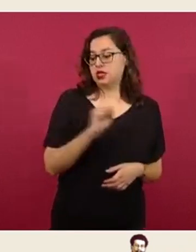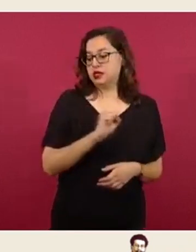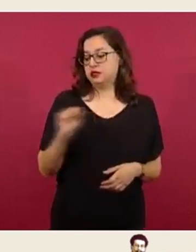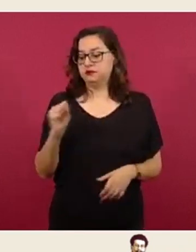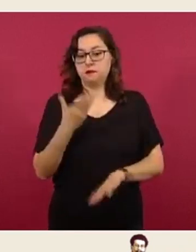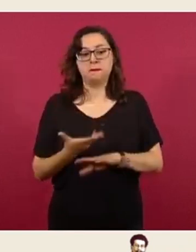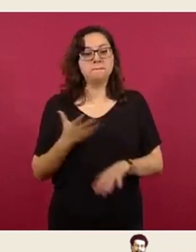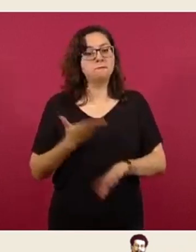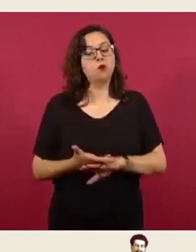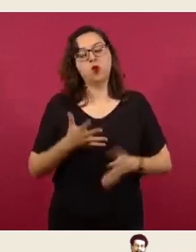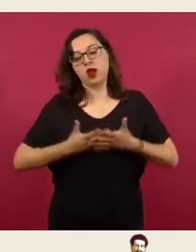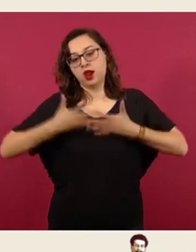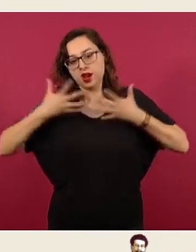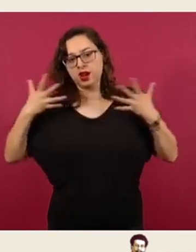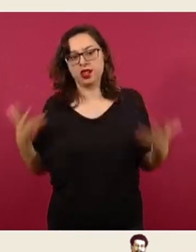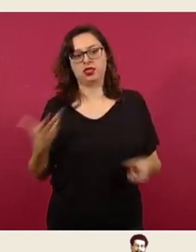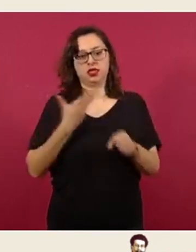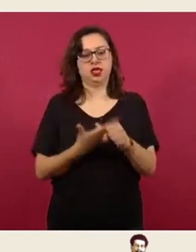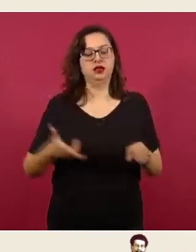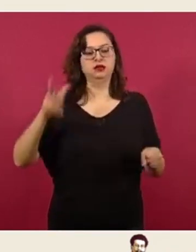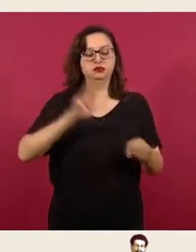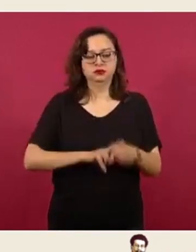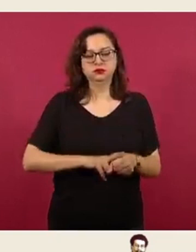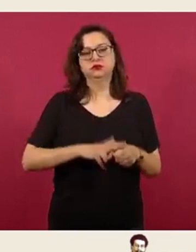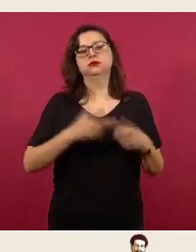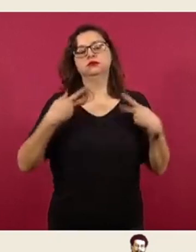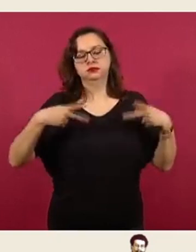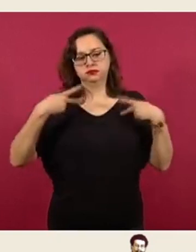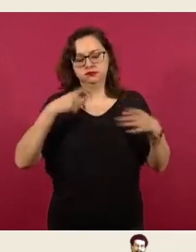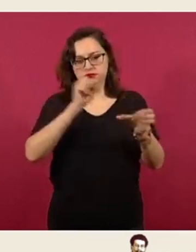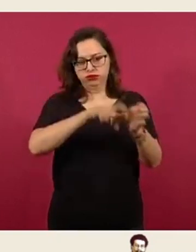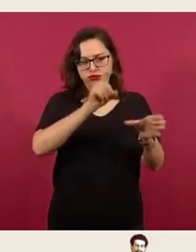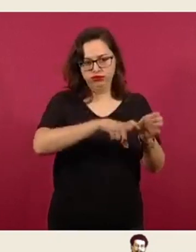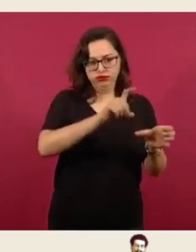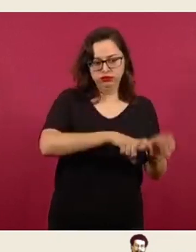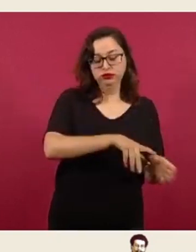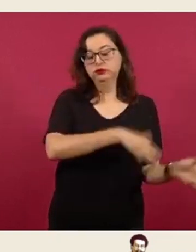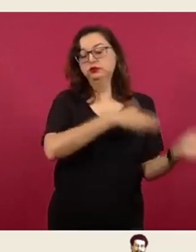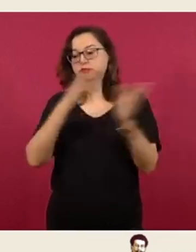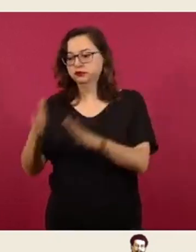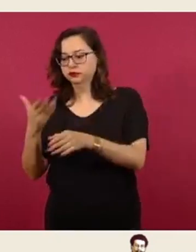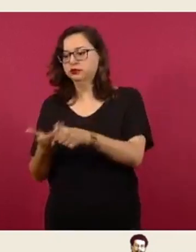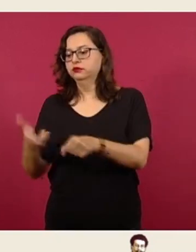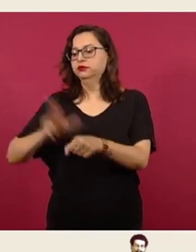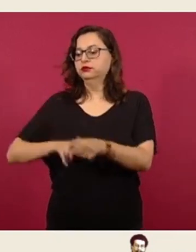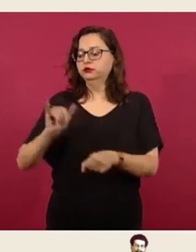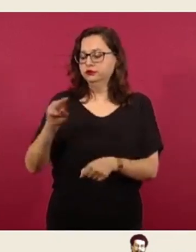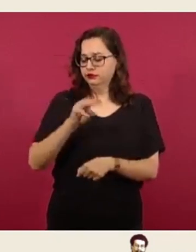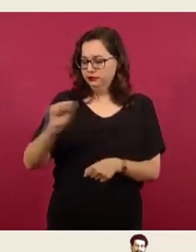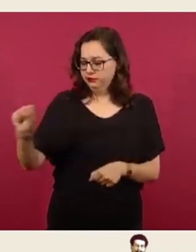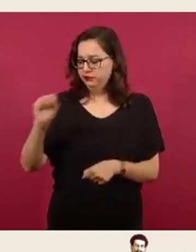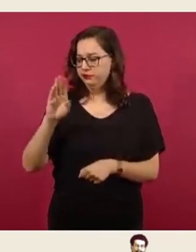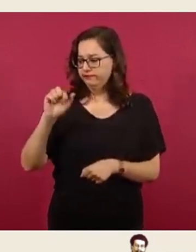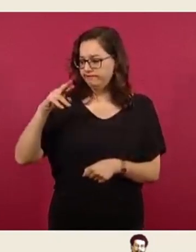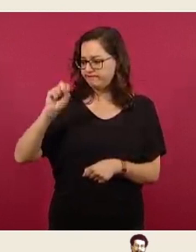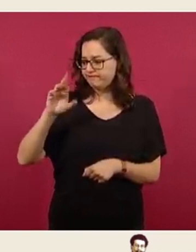país, tanto con su régimen ordinario para población asegurada, como con INSS-Bienestar para población asegurada, pero que